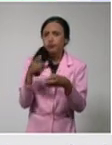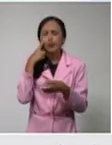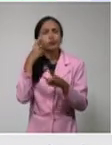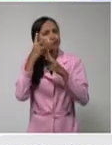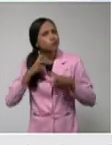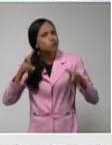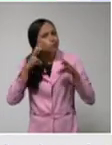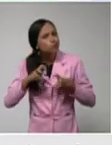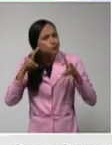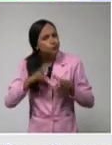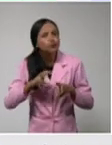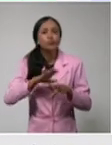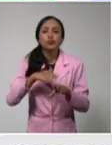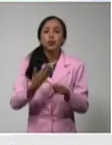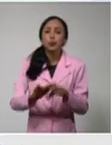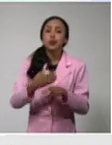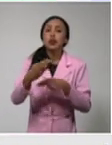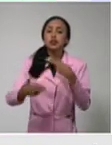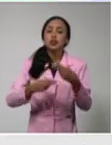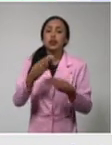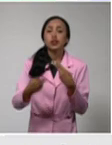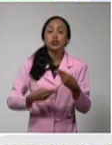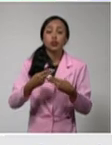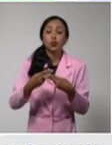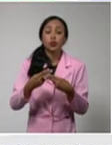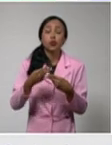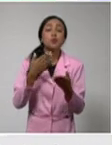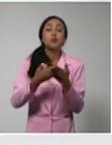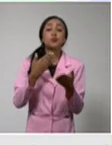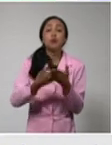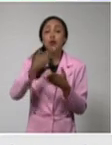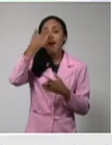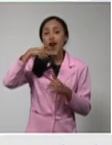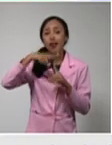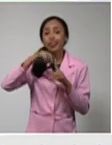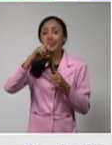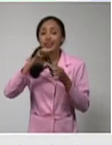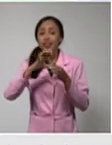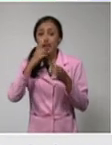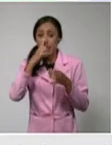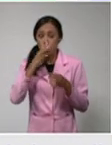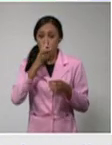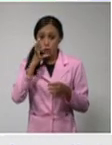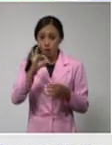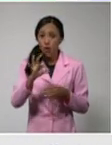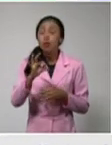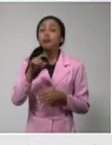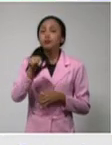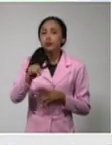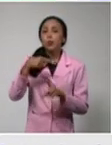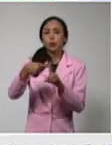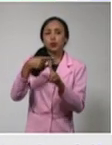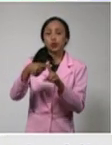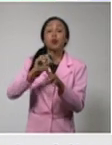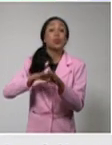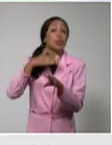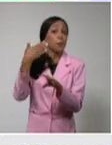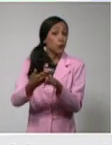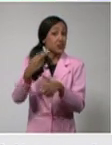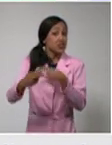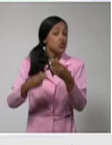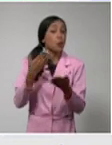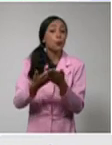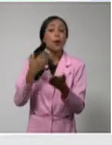se hizo el test de antígeno, fue positivo, se confirma posteriormente por el PCR, se